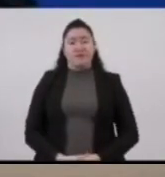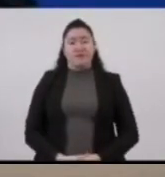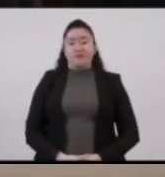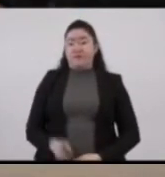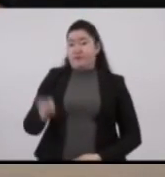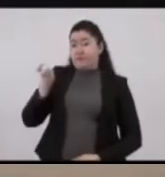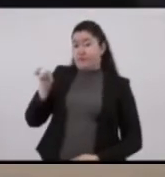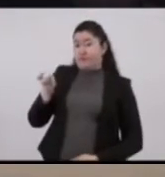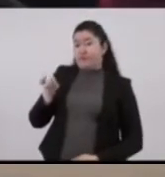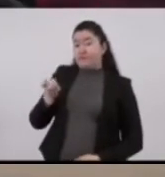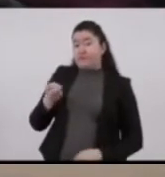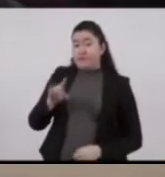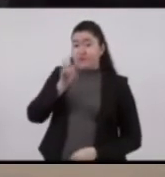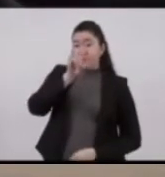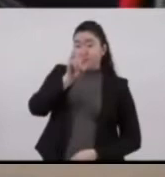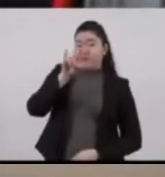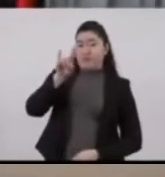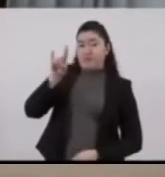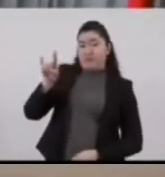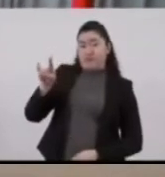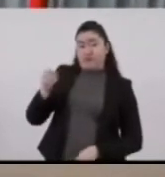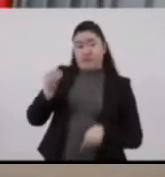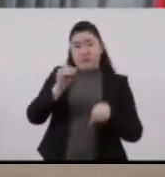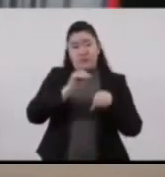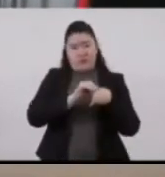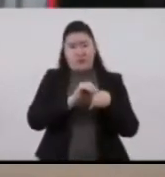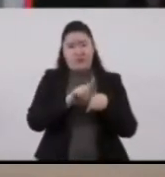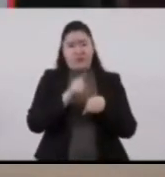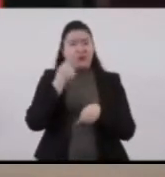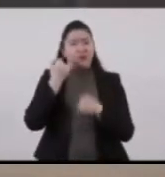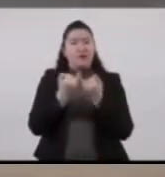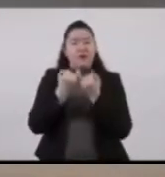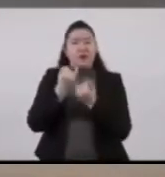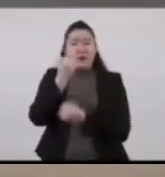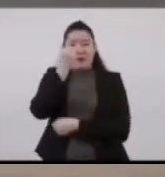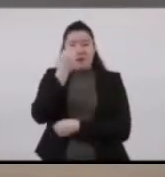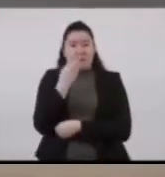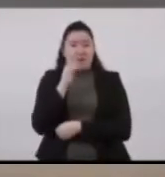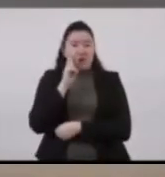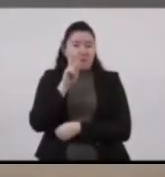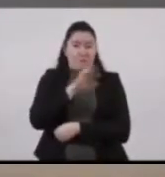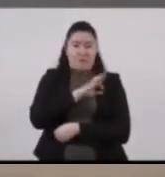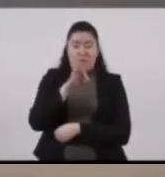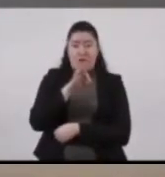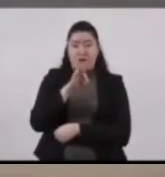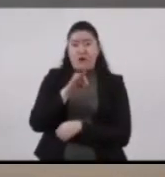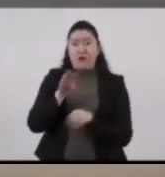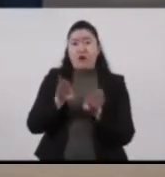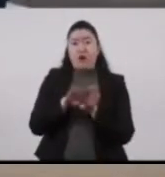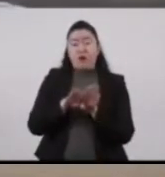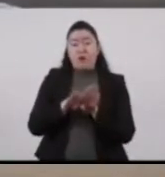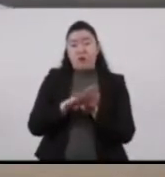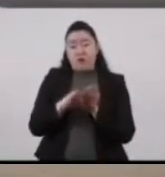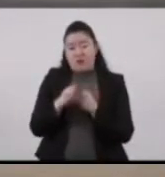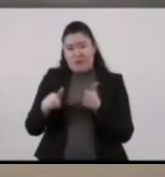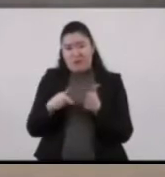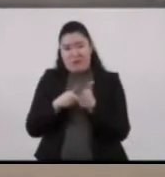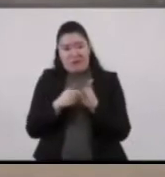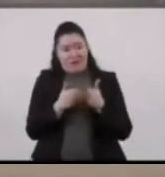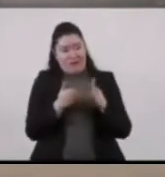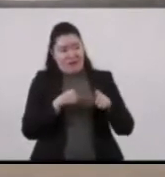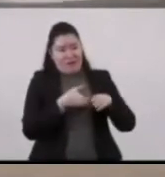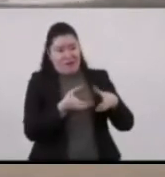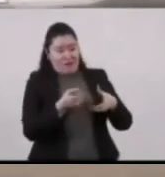Esta es la señalización que se puso. También se puede ver aquí la pantalla y cómo se va haciendo la dosificación desde un lado de la calle,